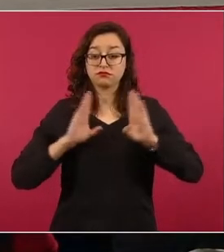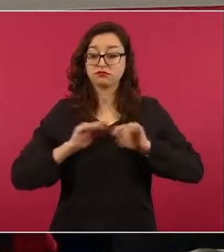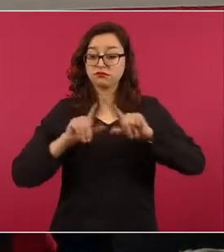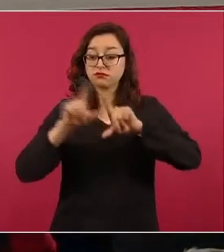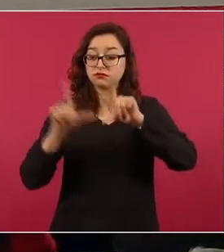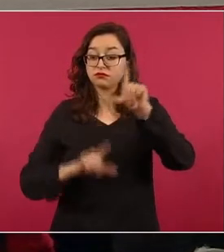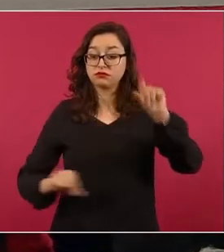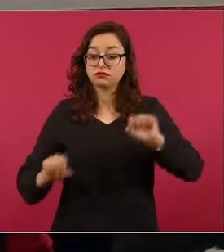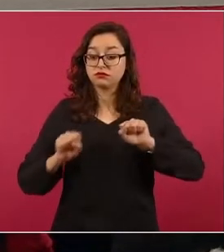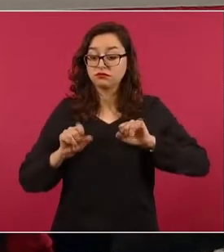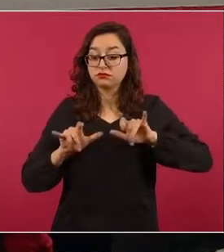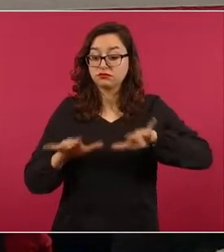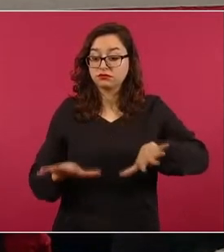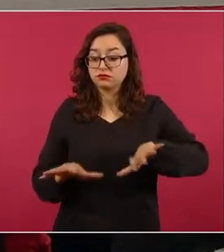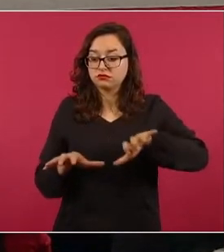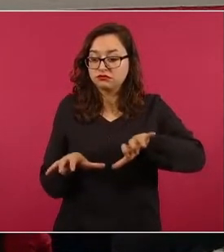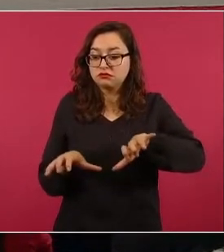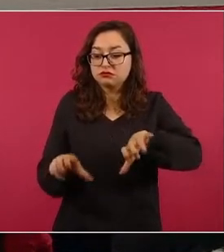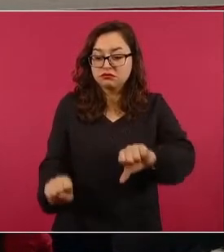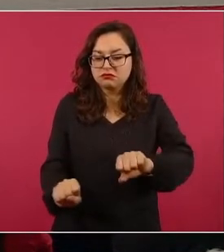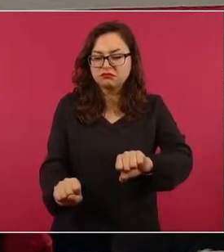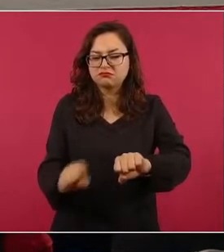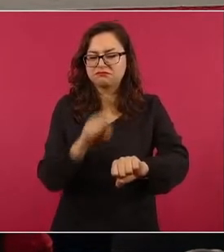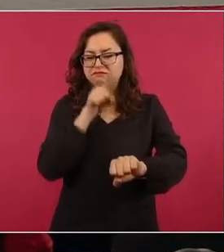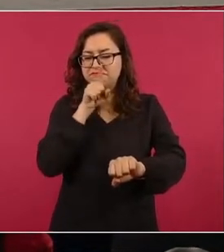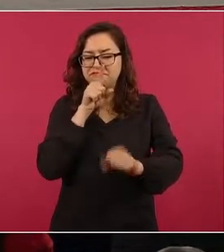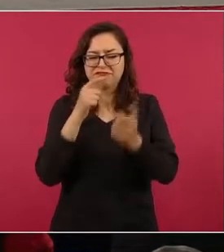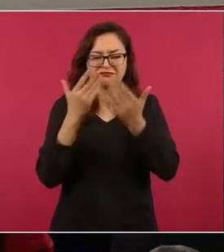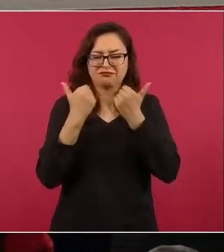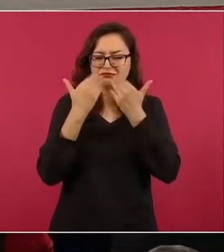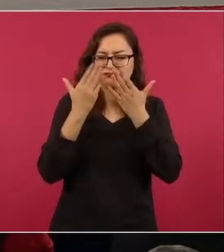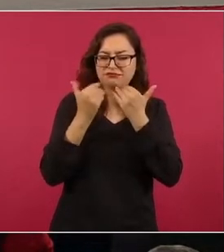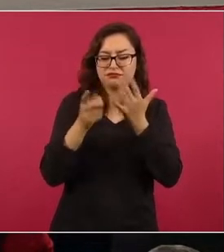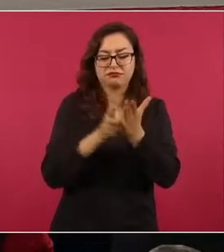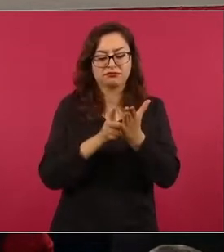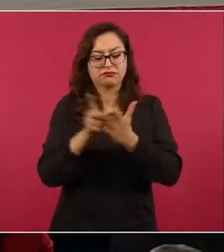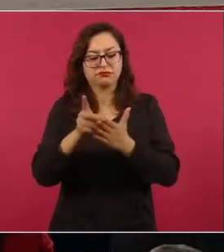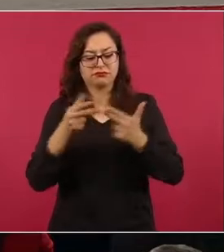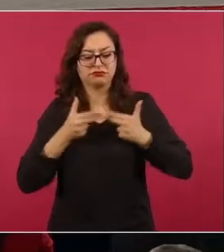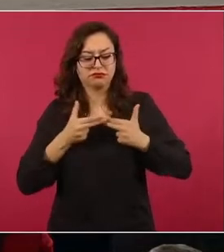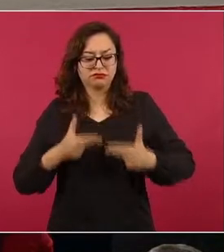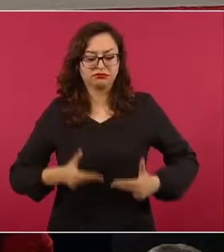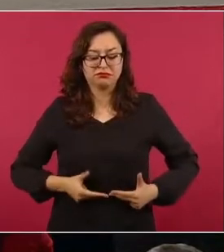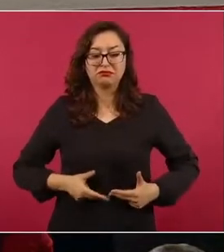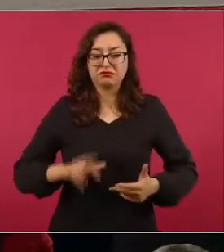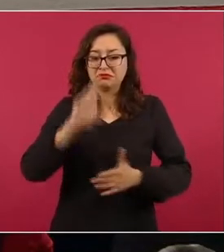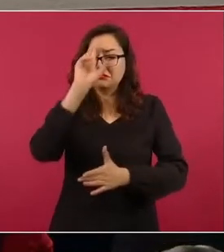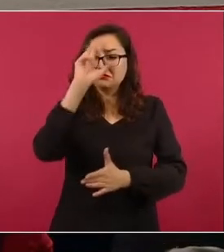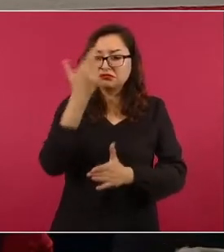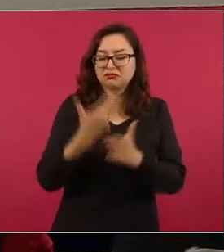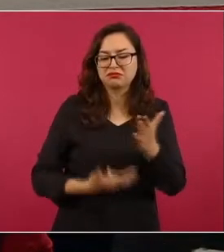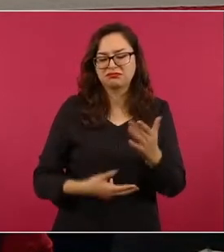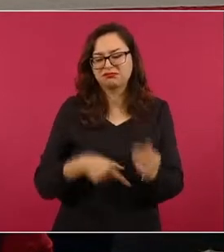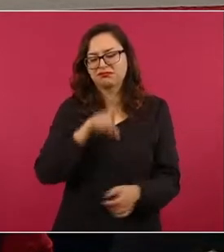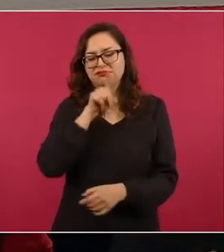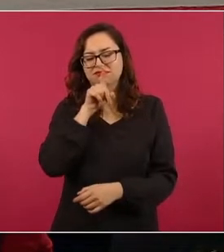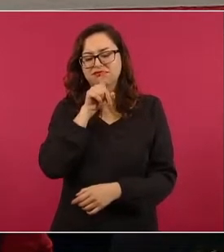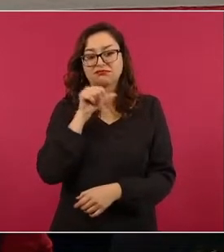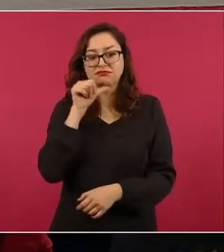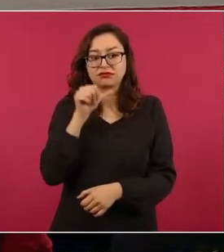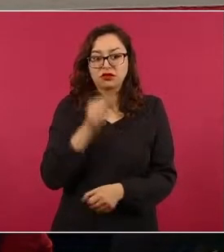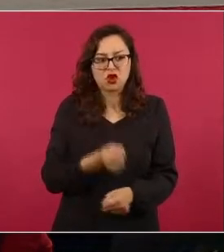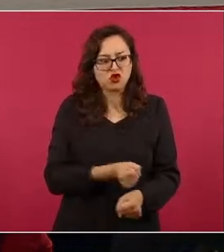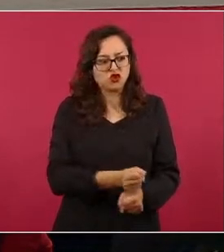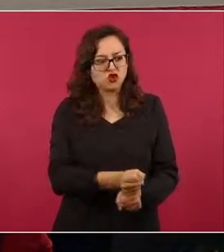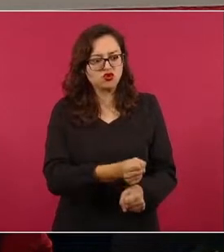mucho menos torturas. Hoy se da la participación de las Fuerzas Armadas en labores